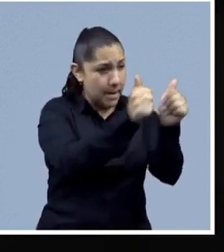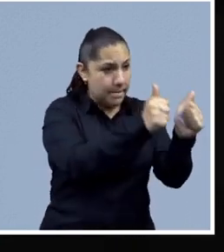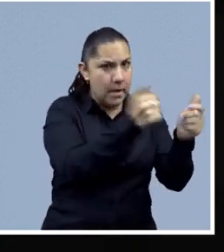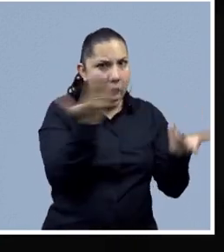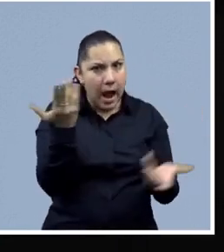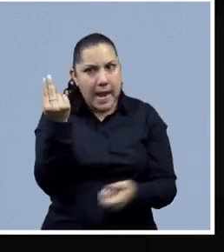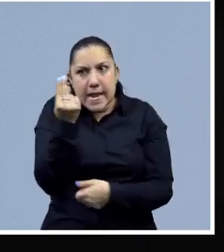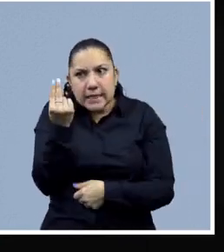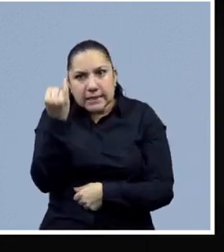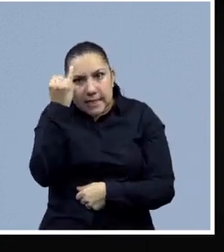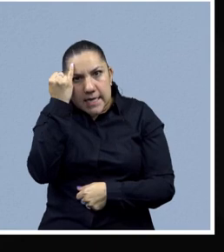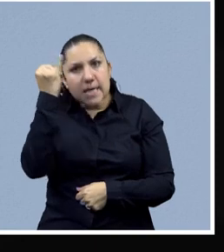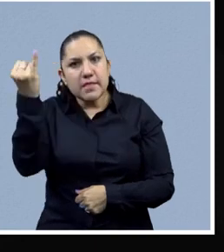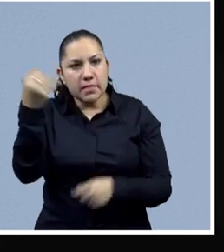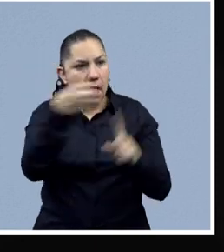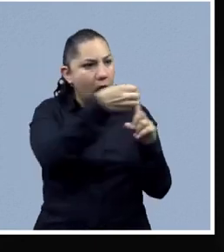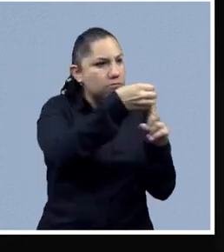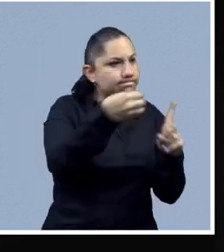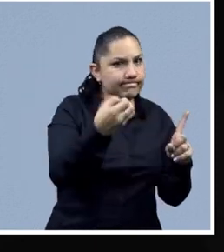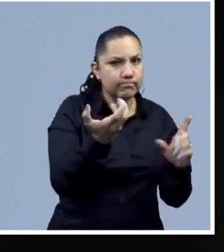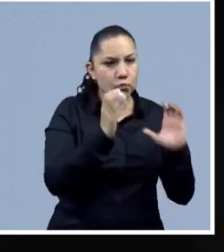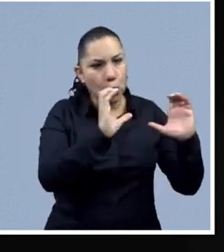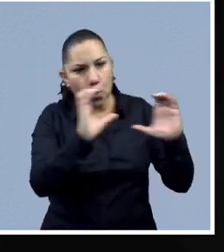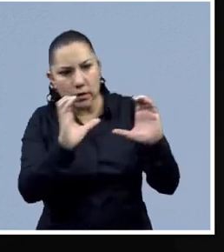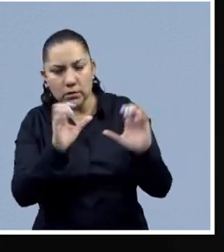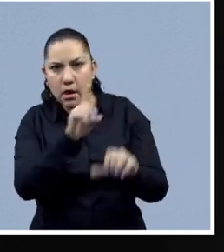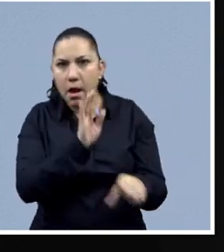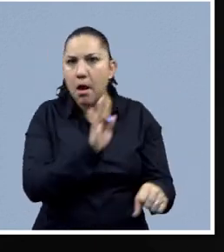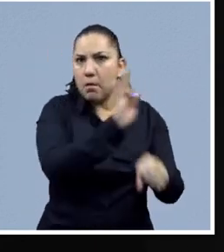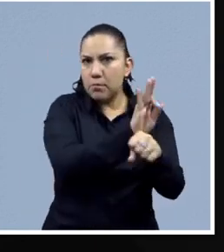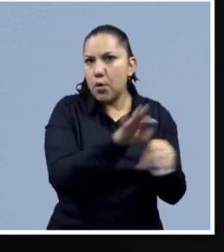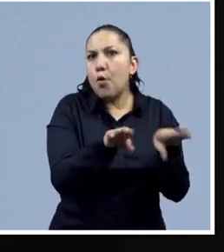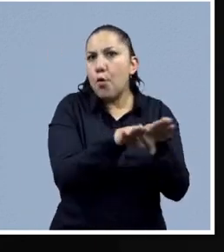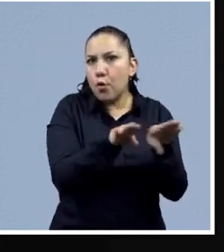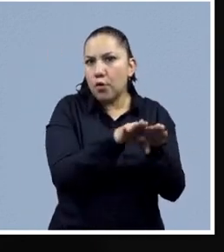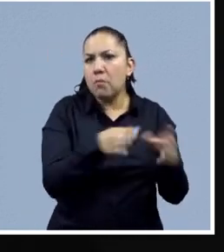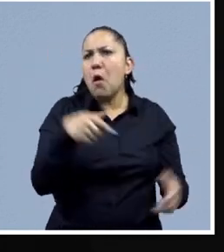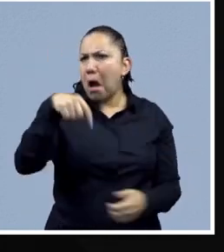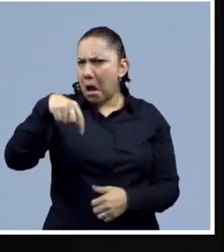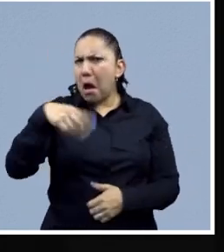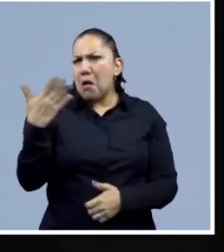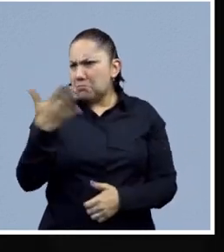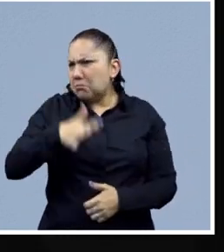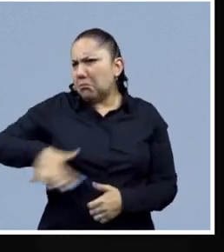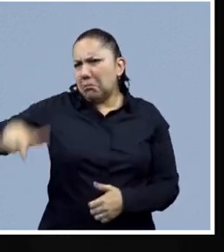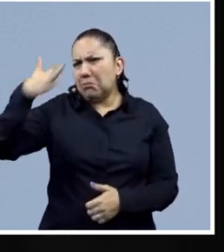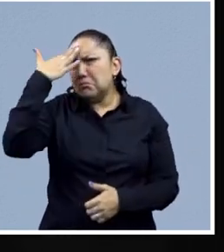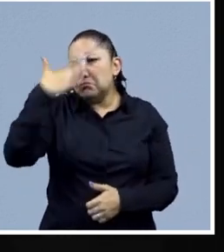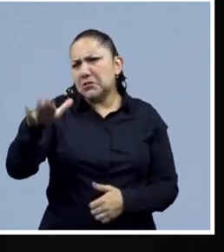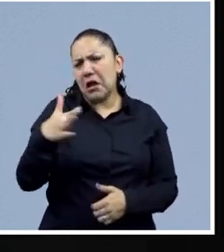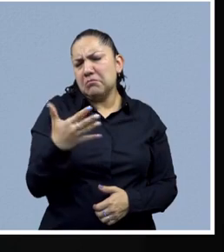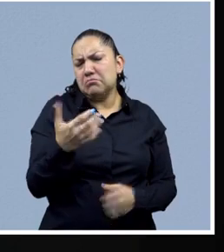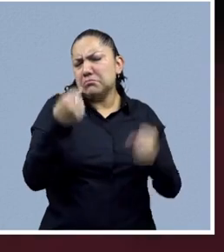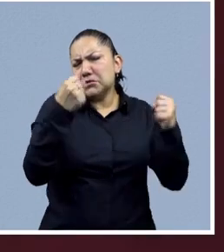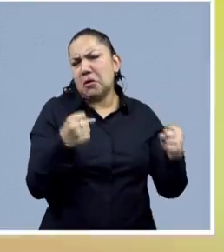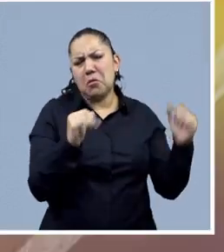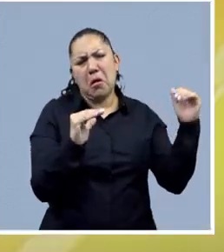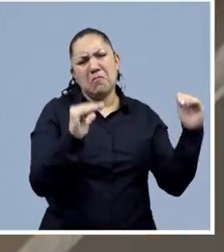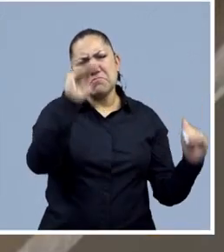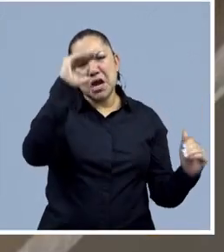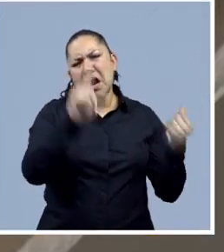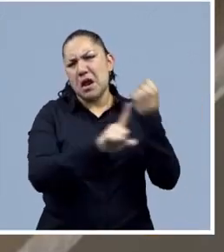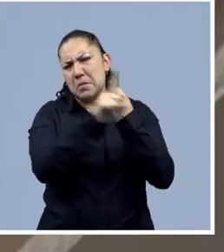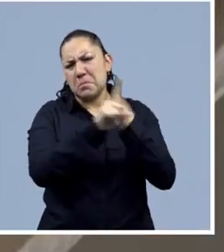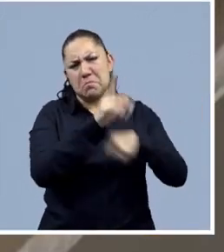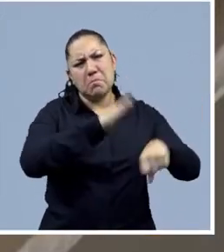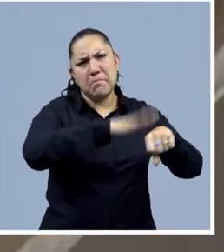atendieran esto que se veía que era obvio que iba a ocurrir y, sin embargo, en el caso de México no solamente no se